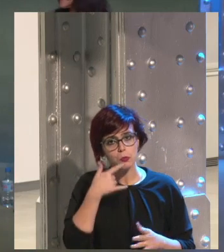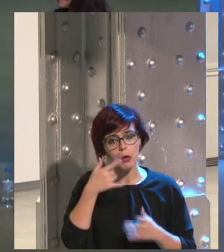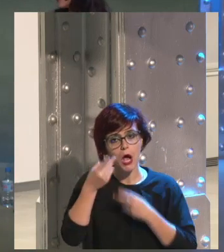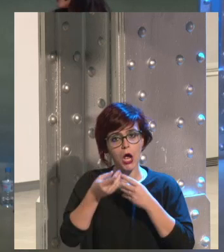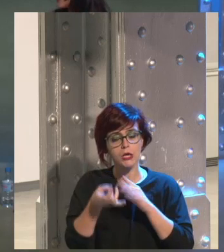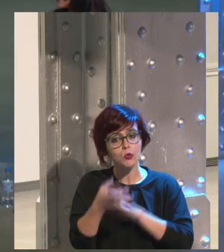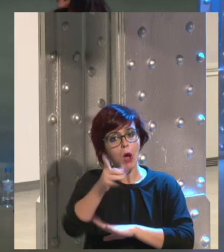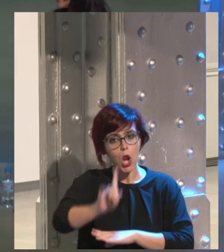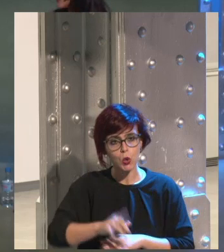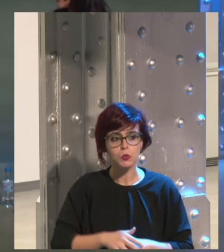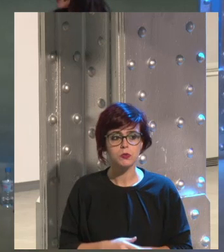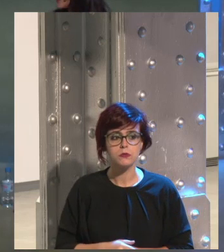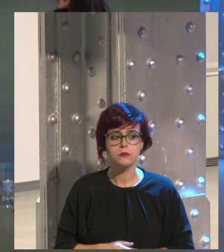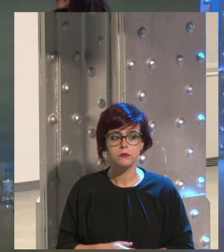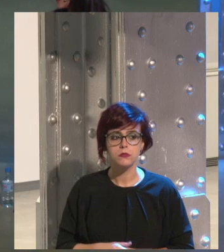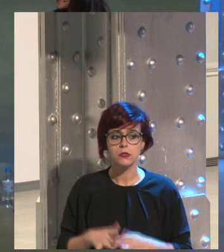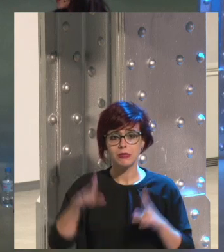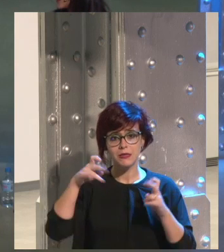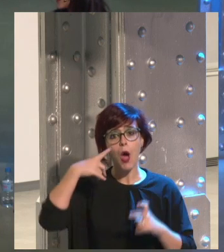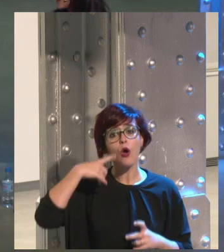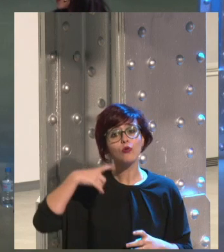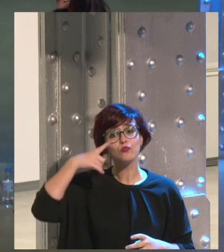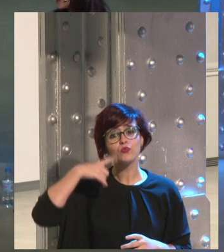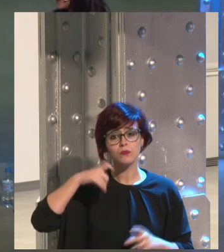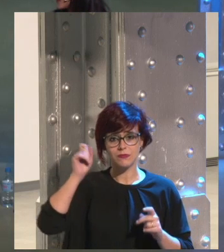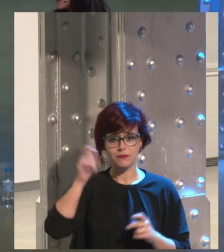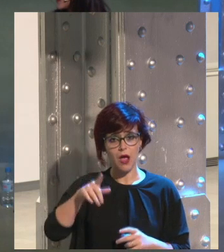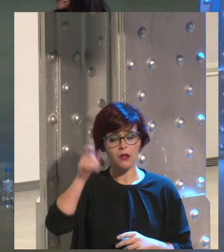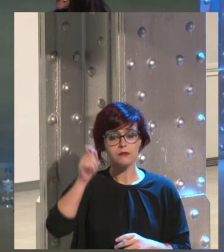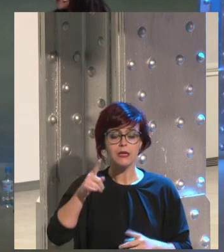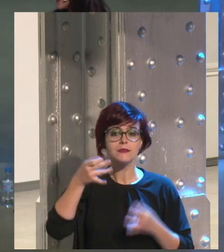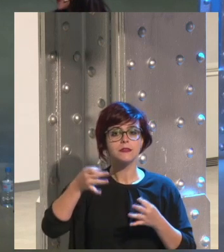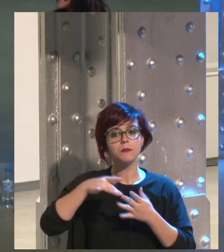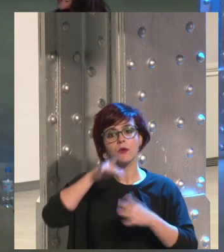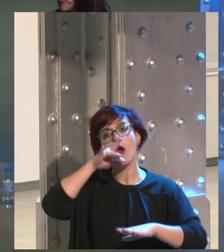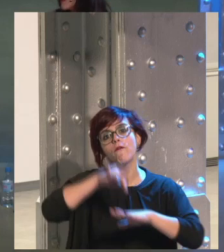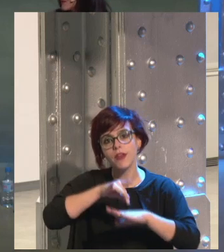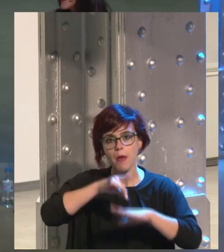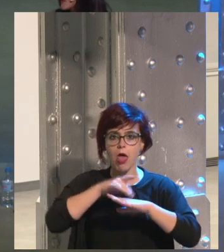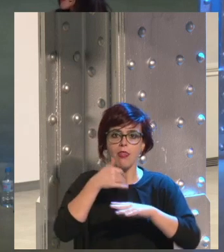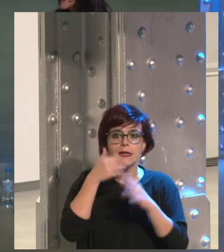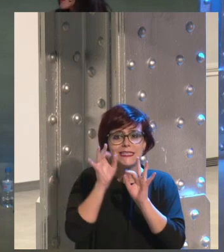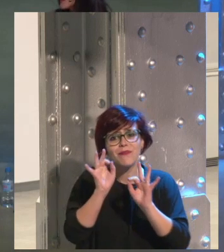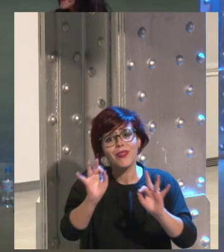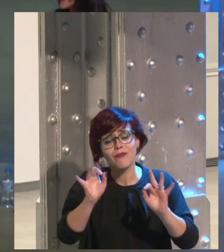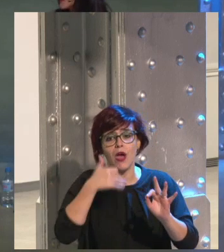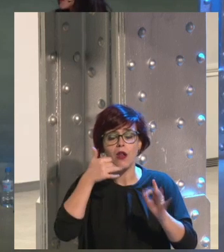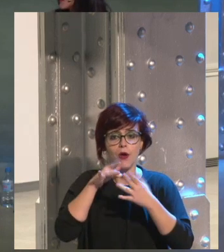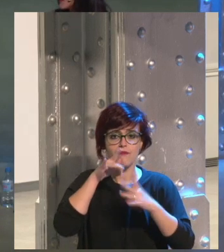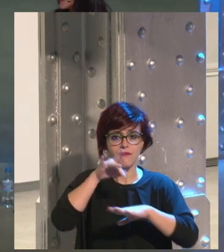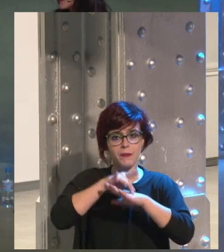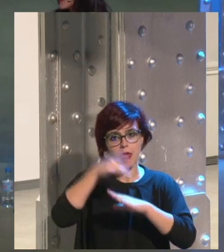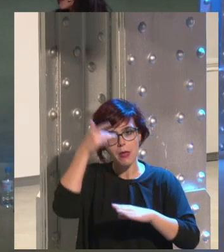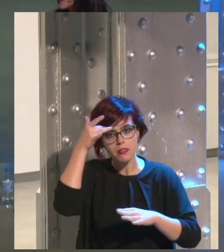de todas maneras hay que tener mucho cuidado con esta costumbre de hacer de todo una enfermedad específica sobre todo las enfermedades